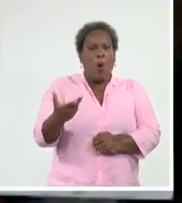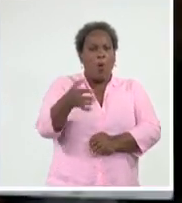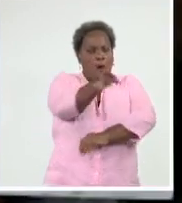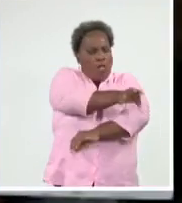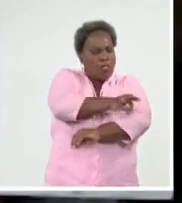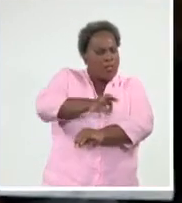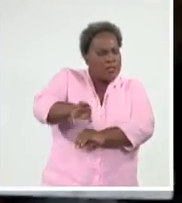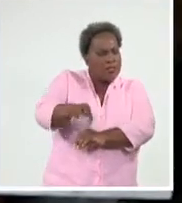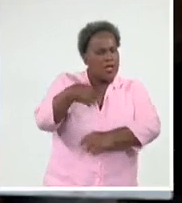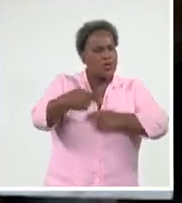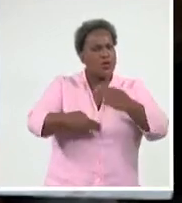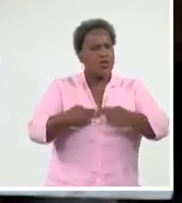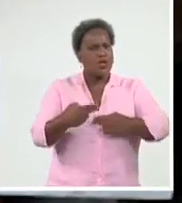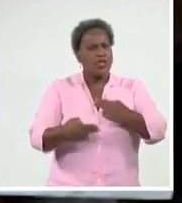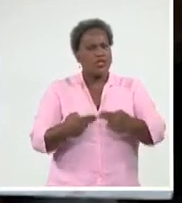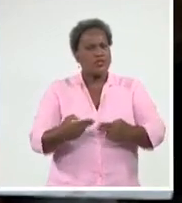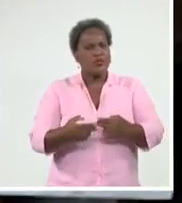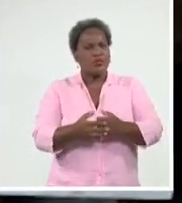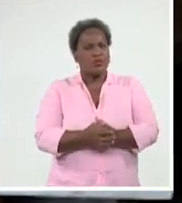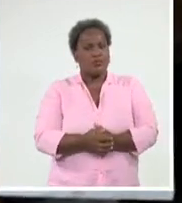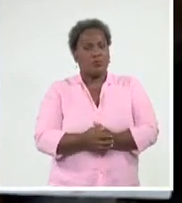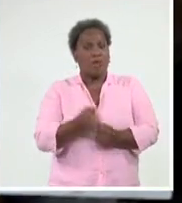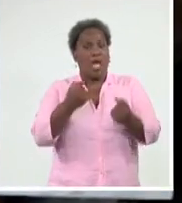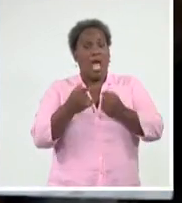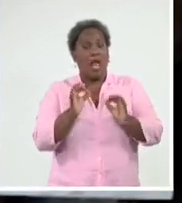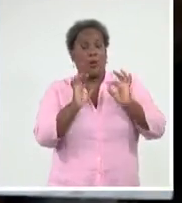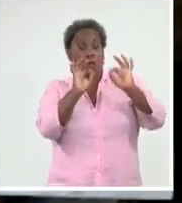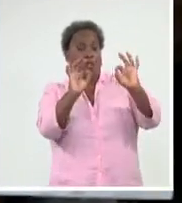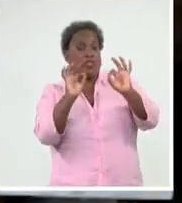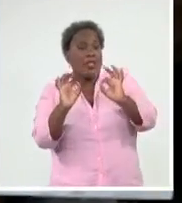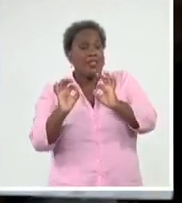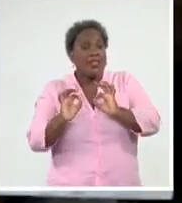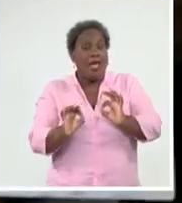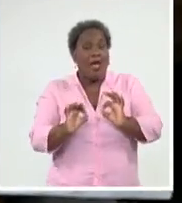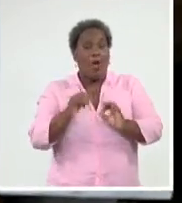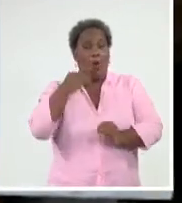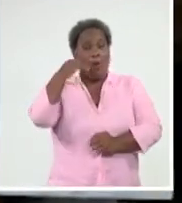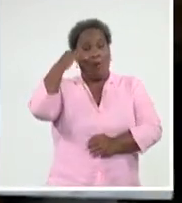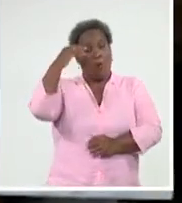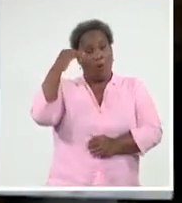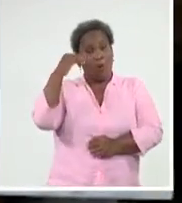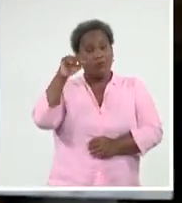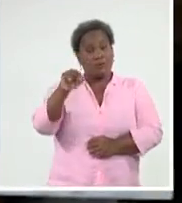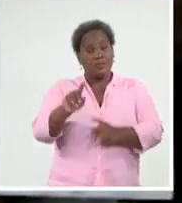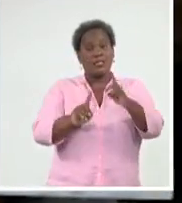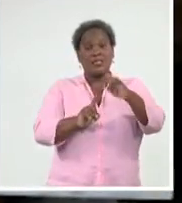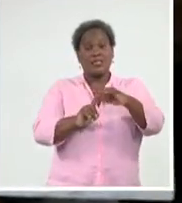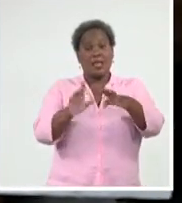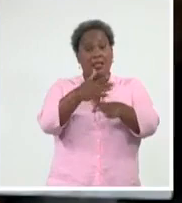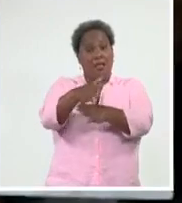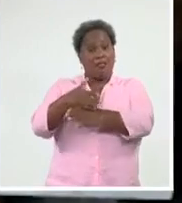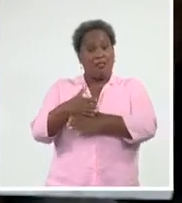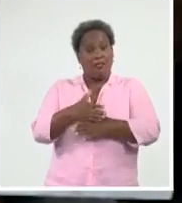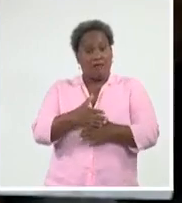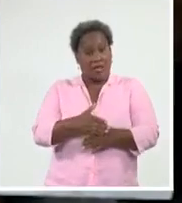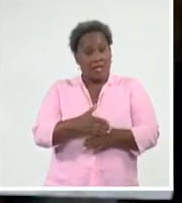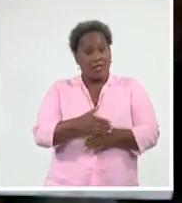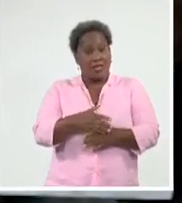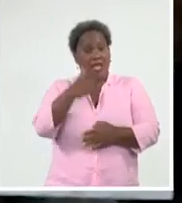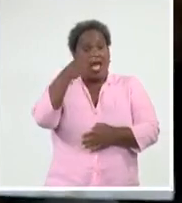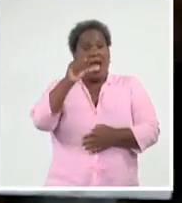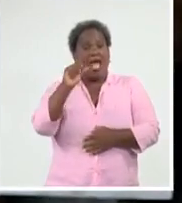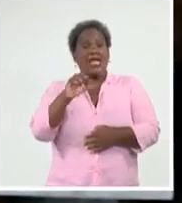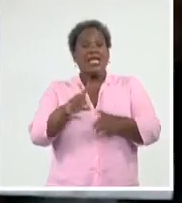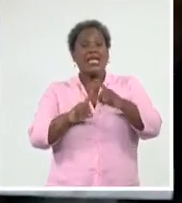en estas piezas, con algunos detalles de color, con diferentes técnicas pictóricas, como lo es el acrílico, el pastel